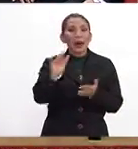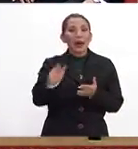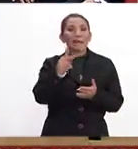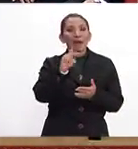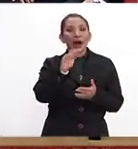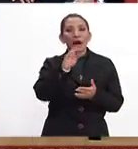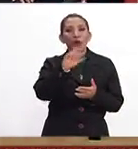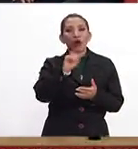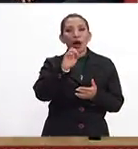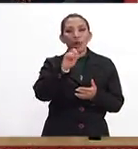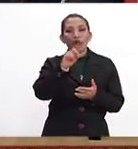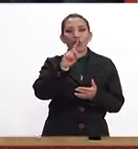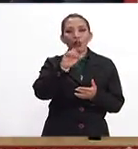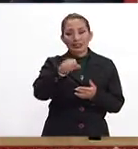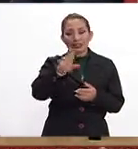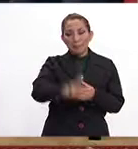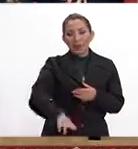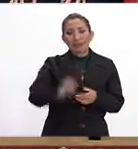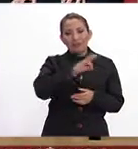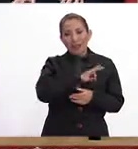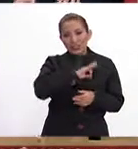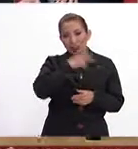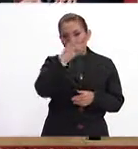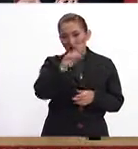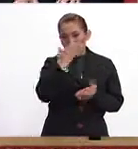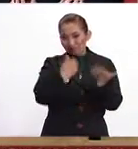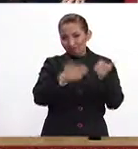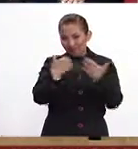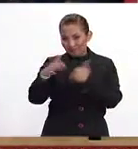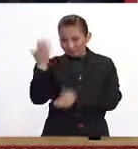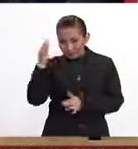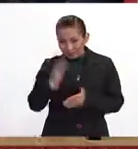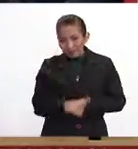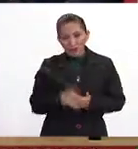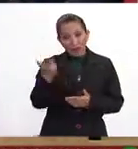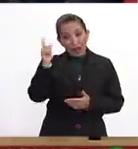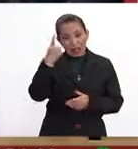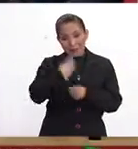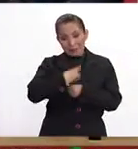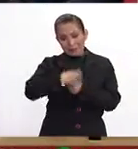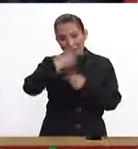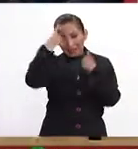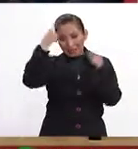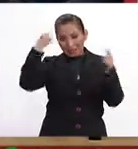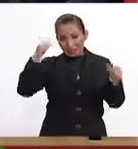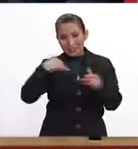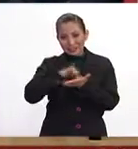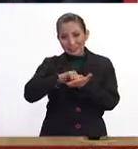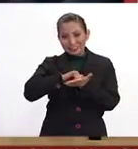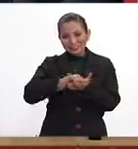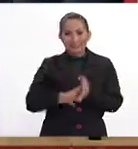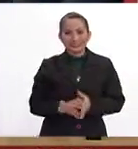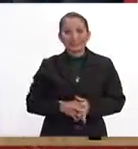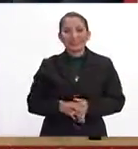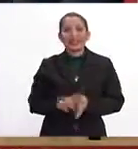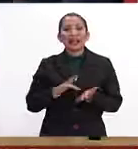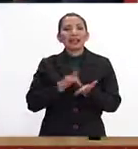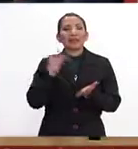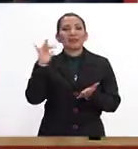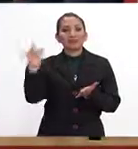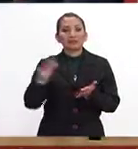Paco Abundis, por estar con nosotros este martes. Felicidades por todos sus éxitos. Gracias. espero que nos invites a la graduación allá en Nueva claro. Gracias.